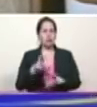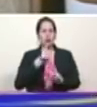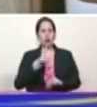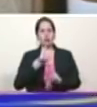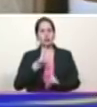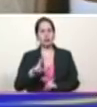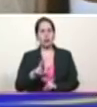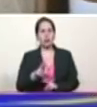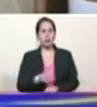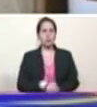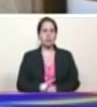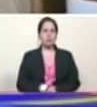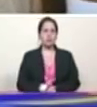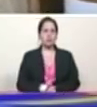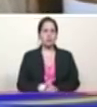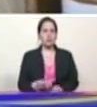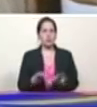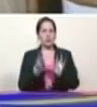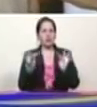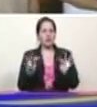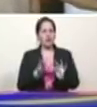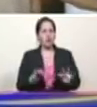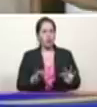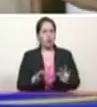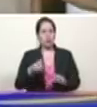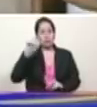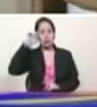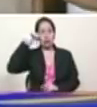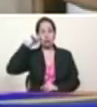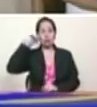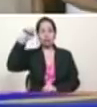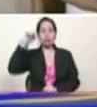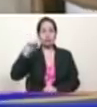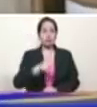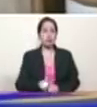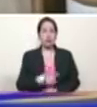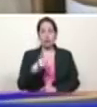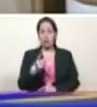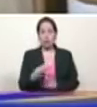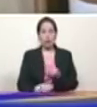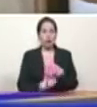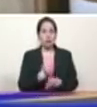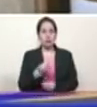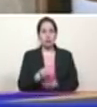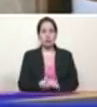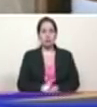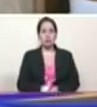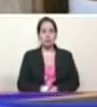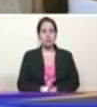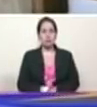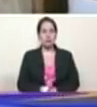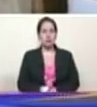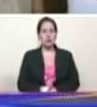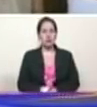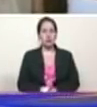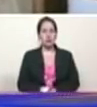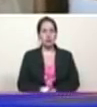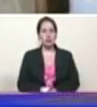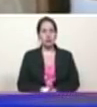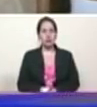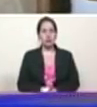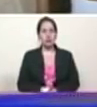de manera heroica hay que hacerlo hay que hacerlo tema de la semilla